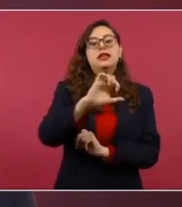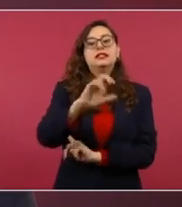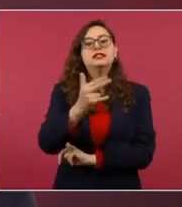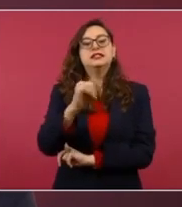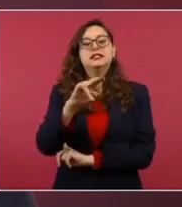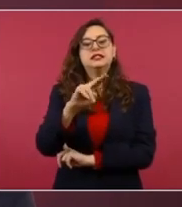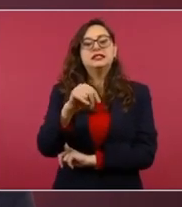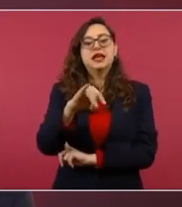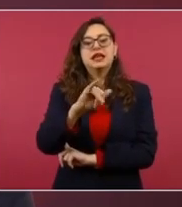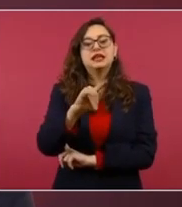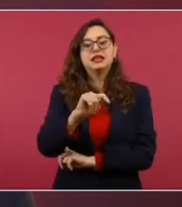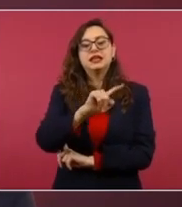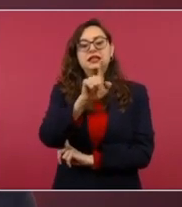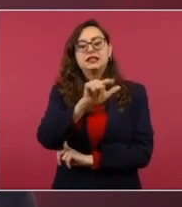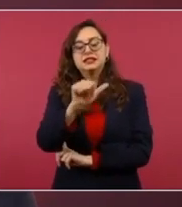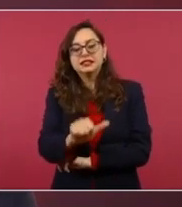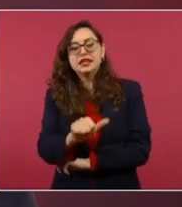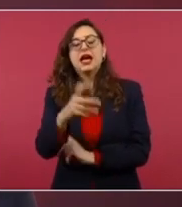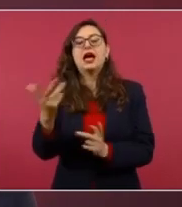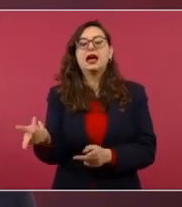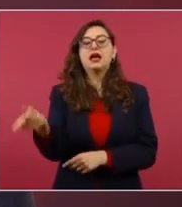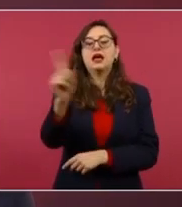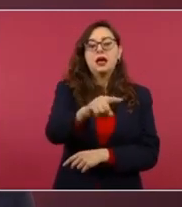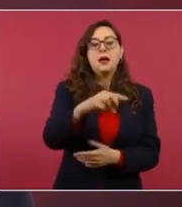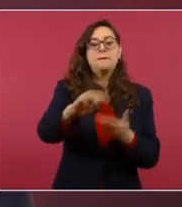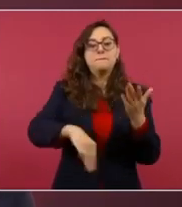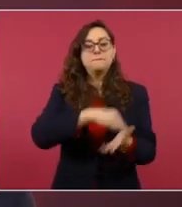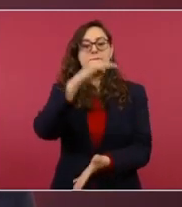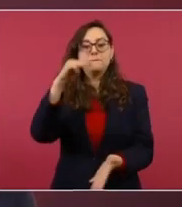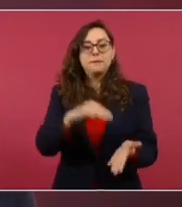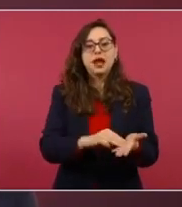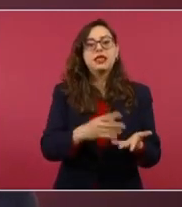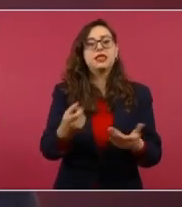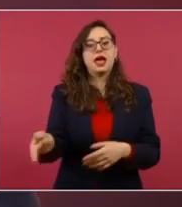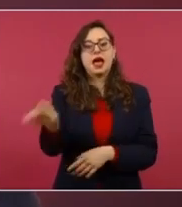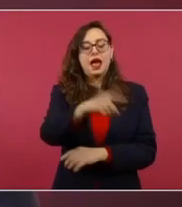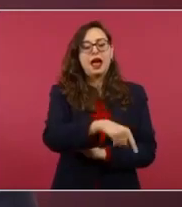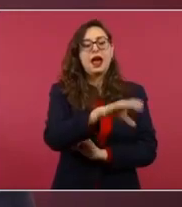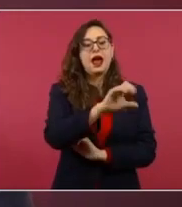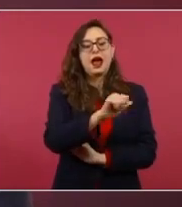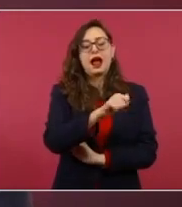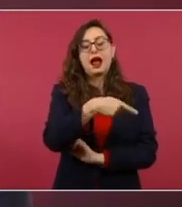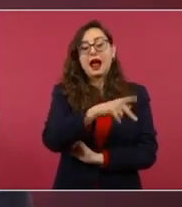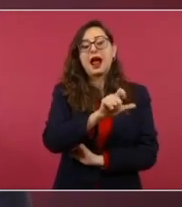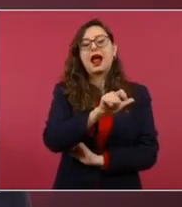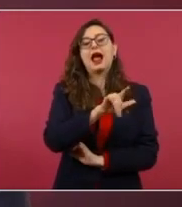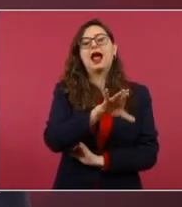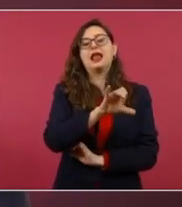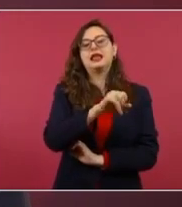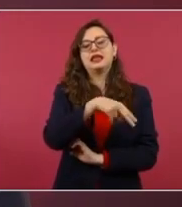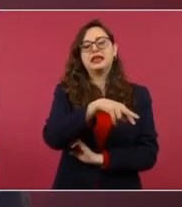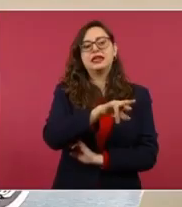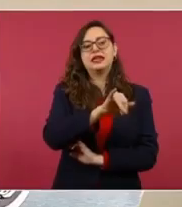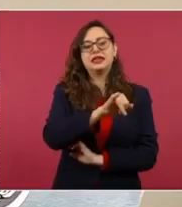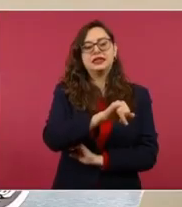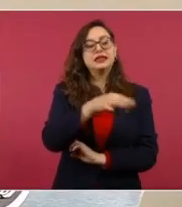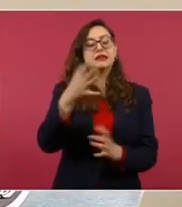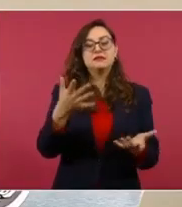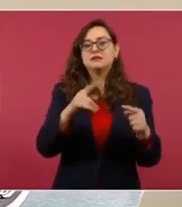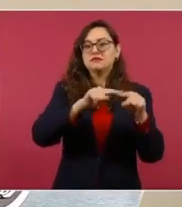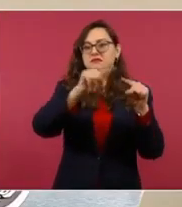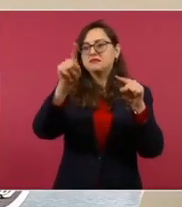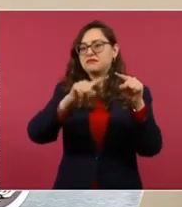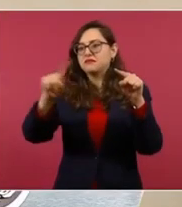es Pueblo Mágico, la estación de Mérida, la de Humán y Mashcanú, que junto con Calquiní son las estaciones más cercanas